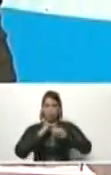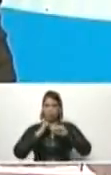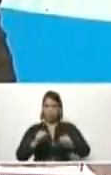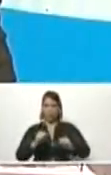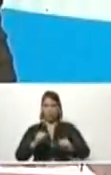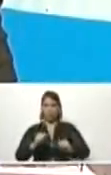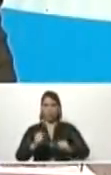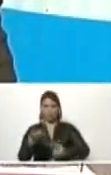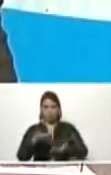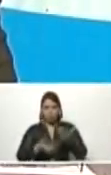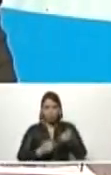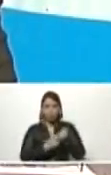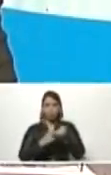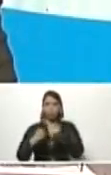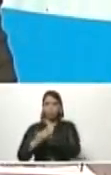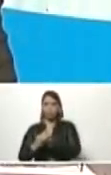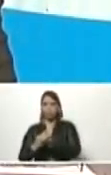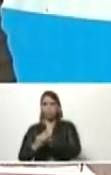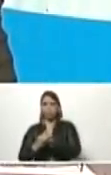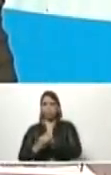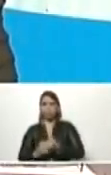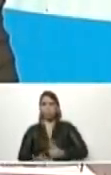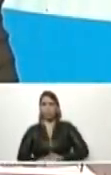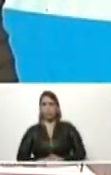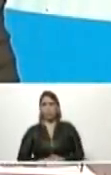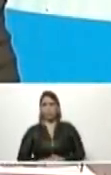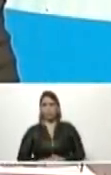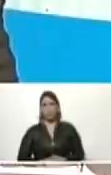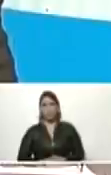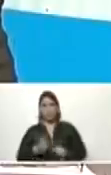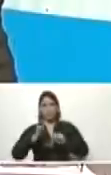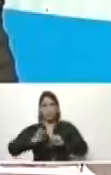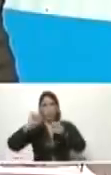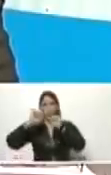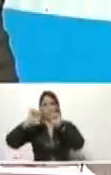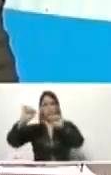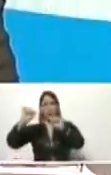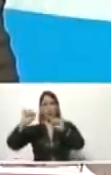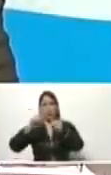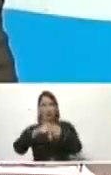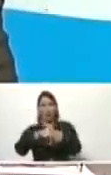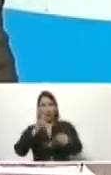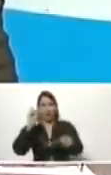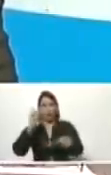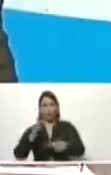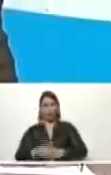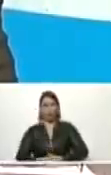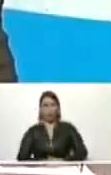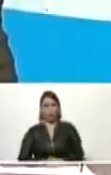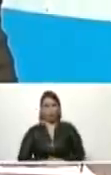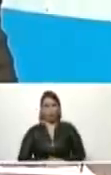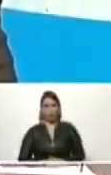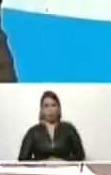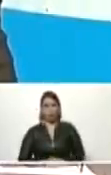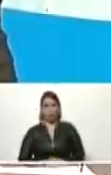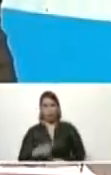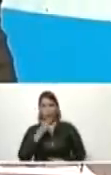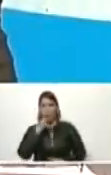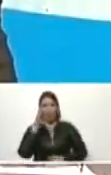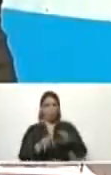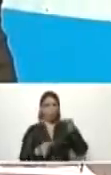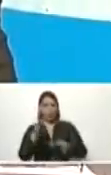por su solidaridad, por su apoyo. Y por su protesta a la exclusión injusta.